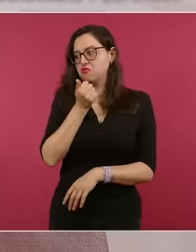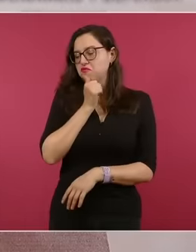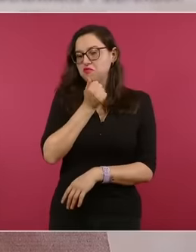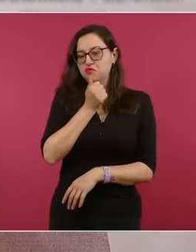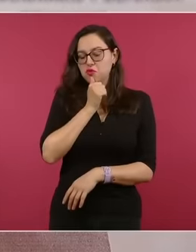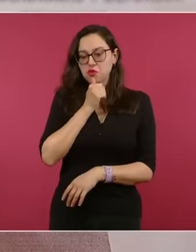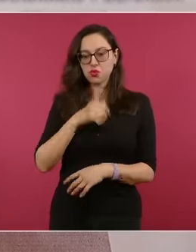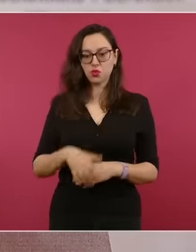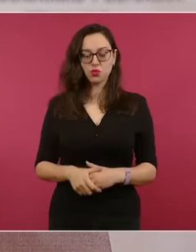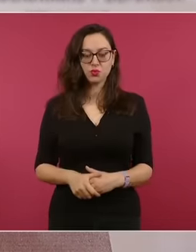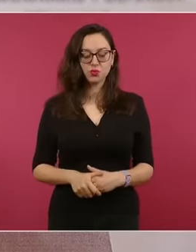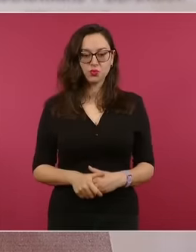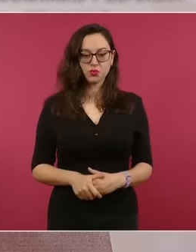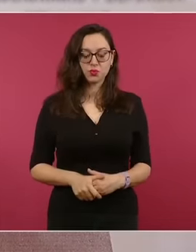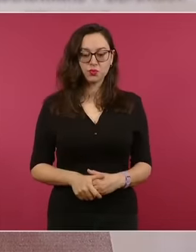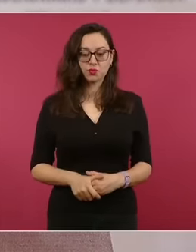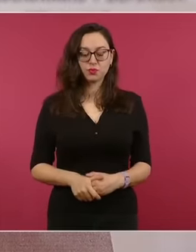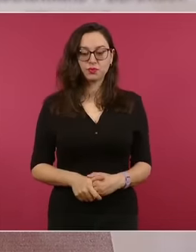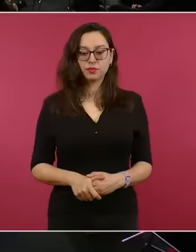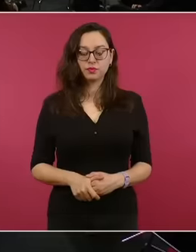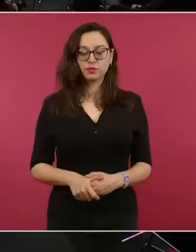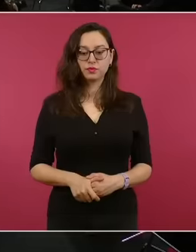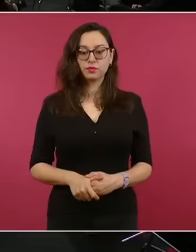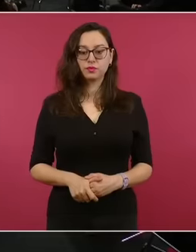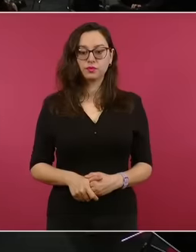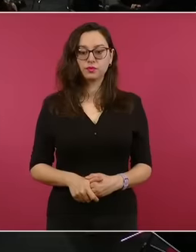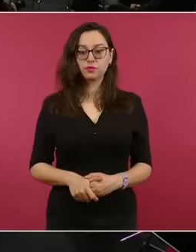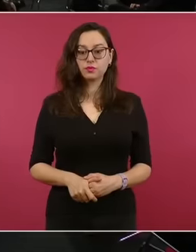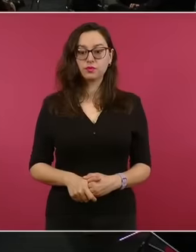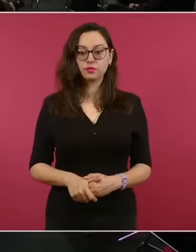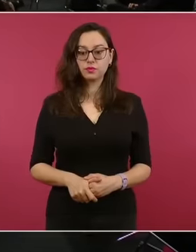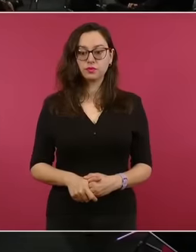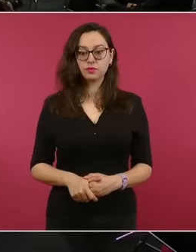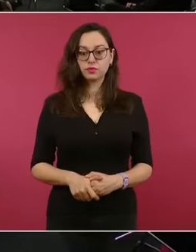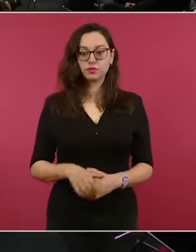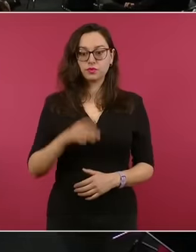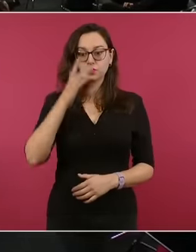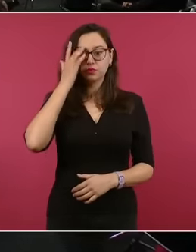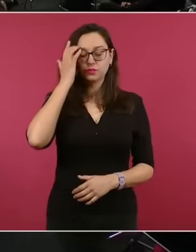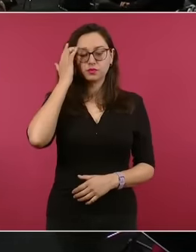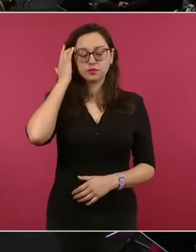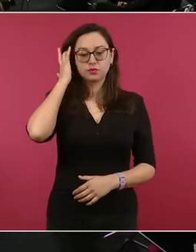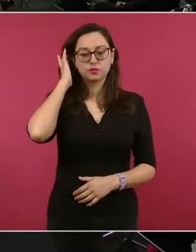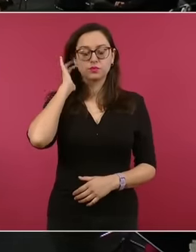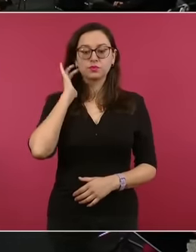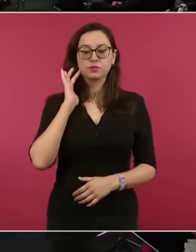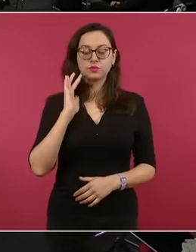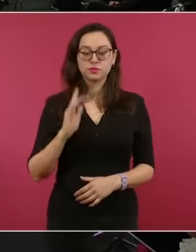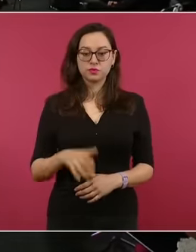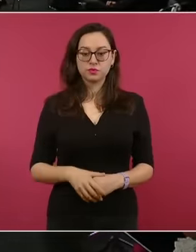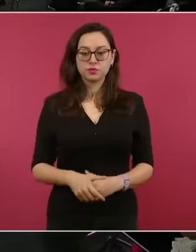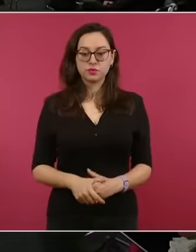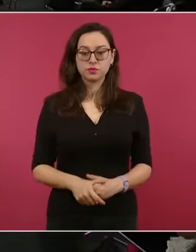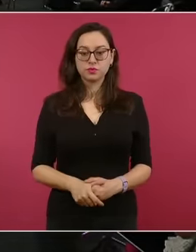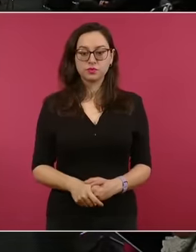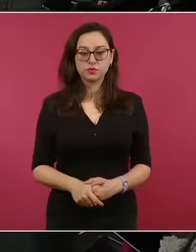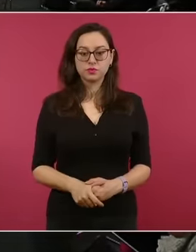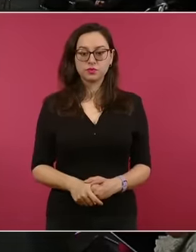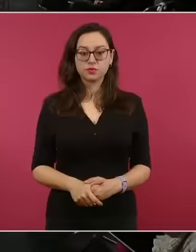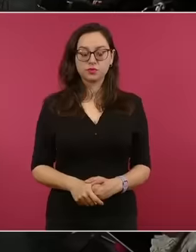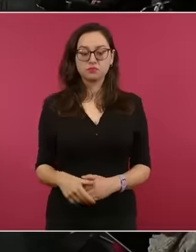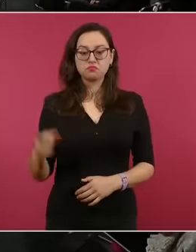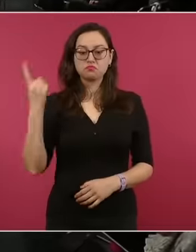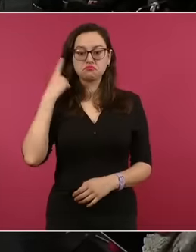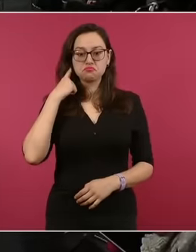que el vicepresidente estaba en calidad de huésped, sin embargo, se menciona que esa figura no